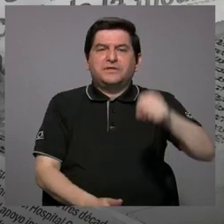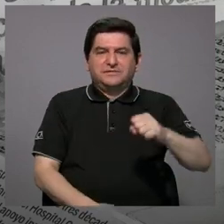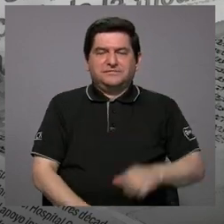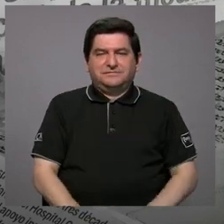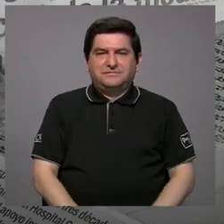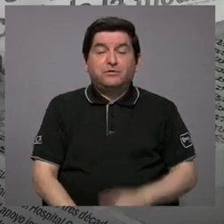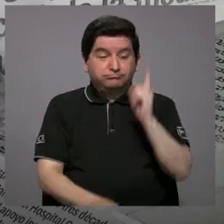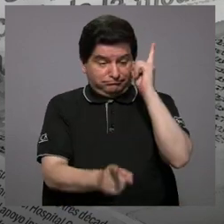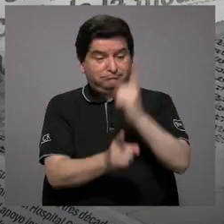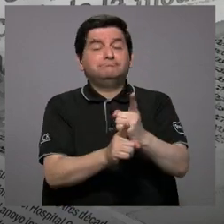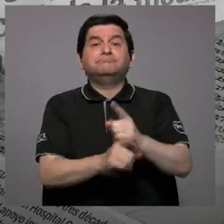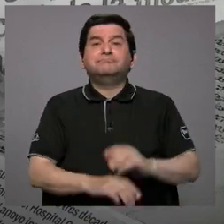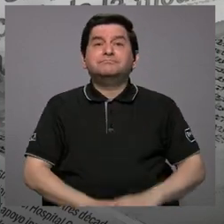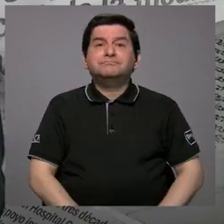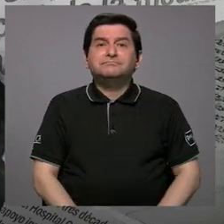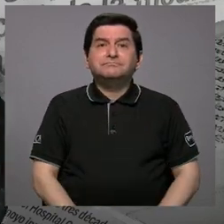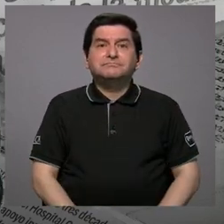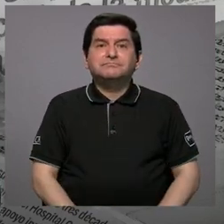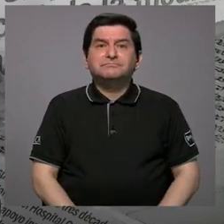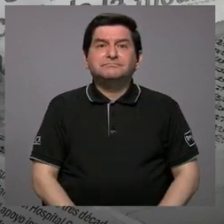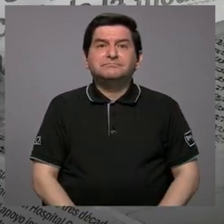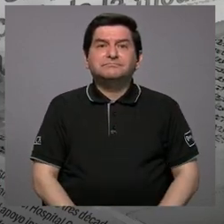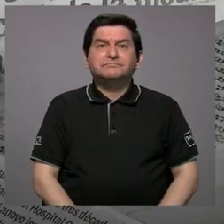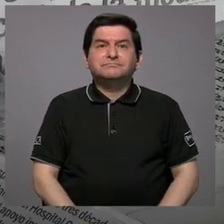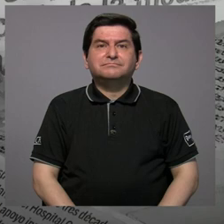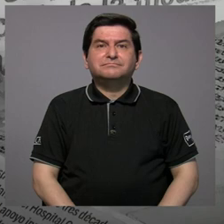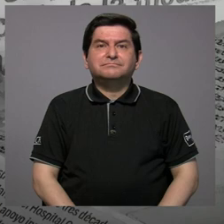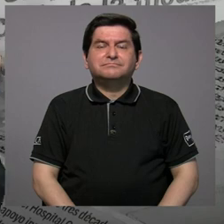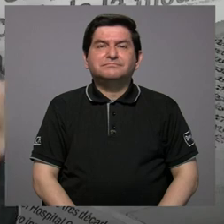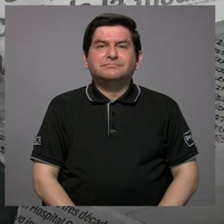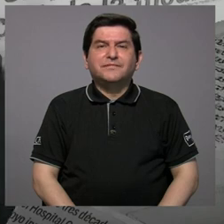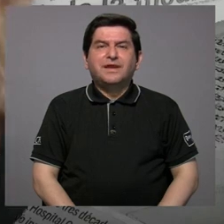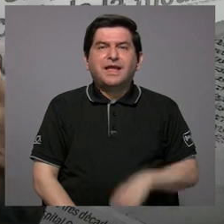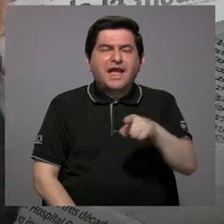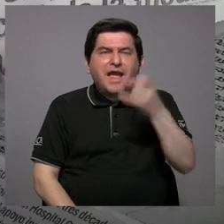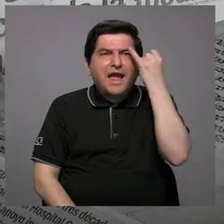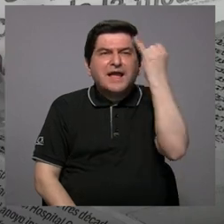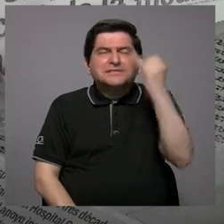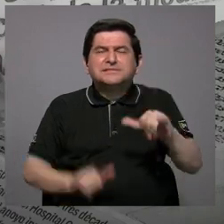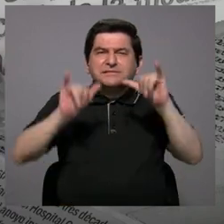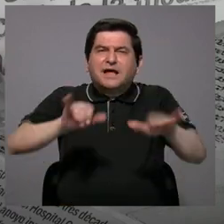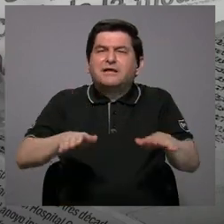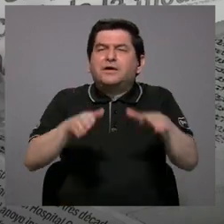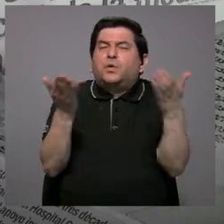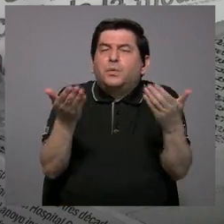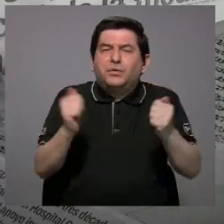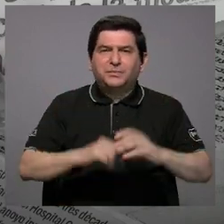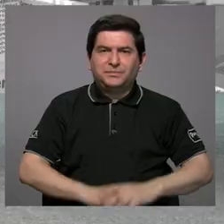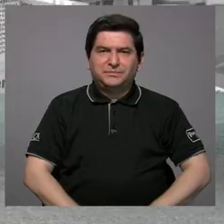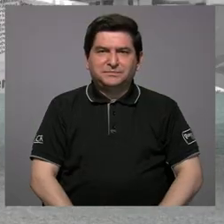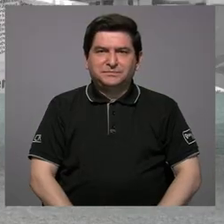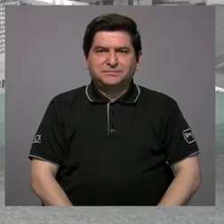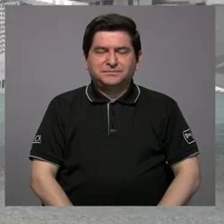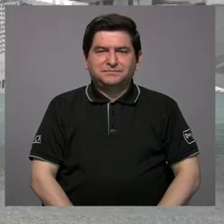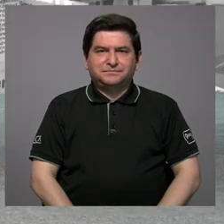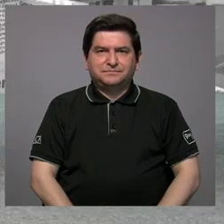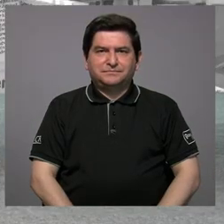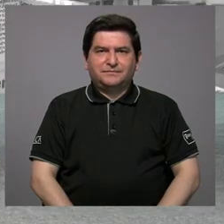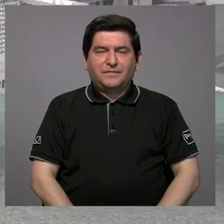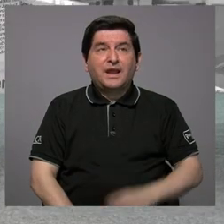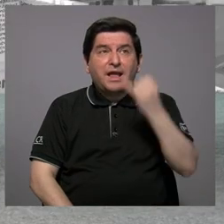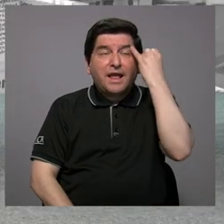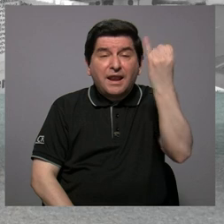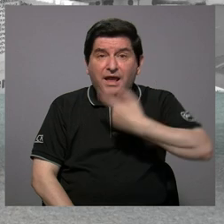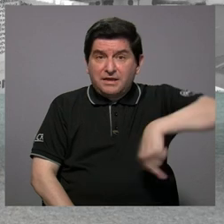decirse. Es correcto. ¿Qué es, cómo sostiene usted esa afirmación? Bueno, esa